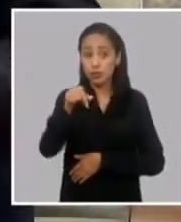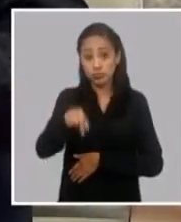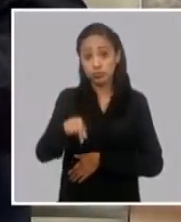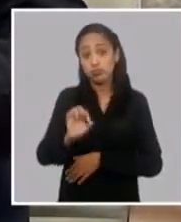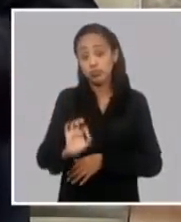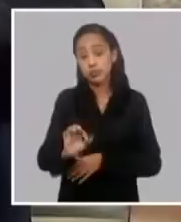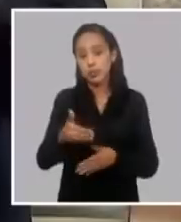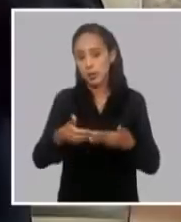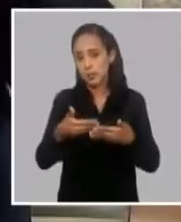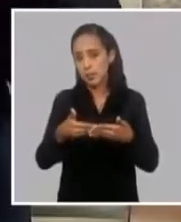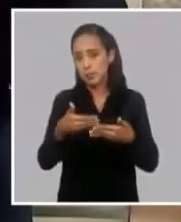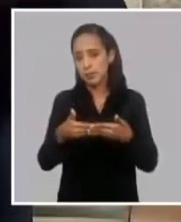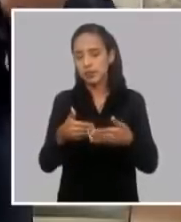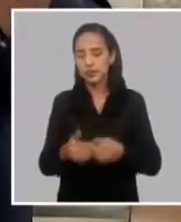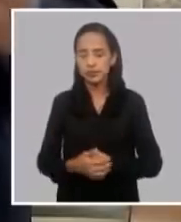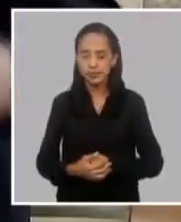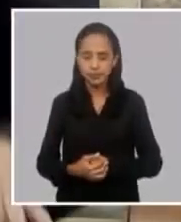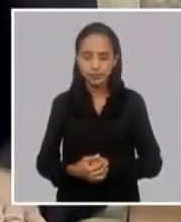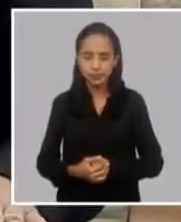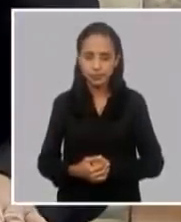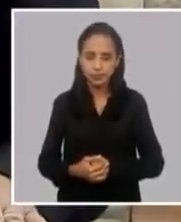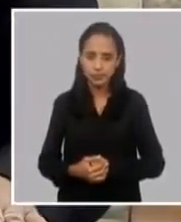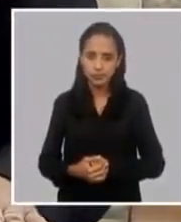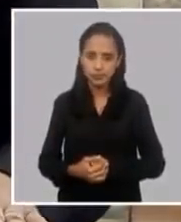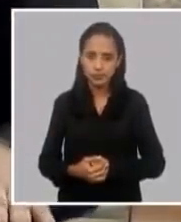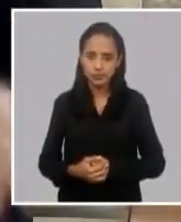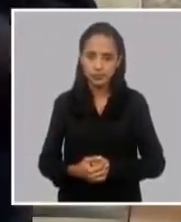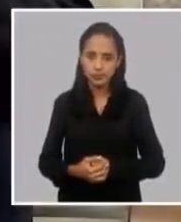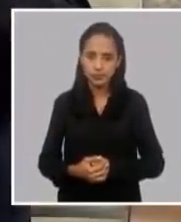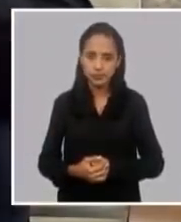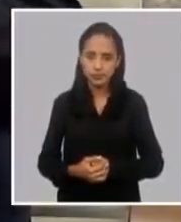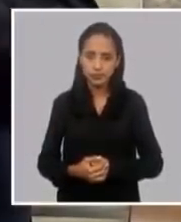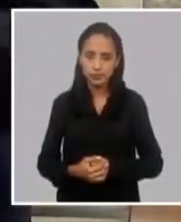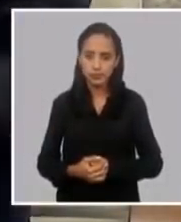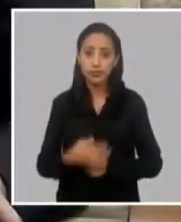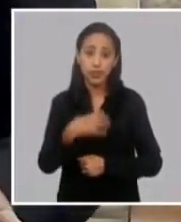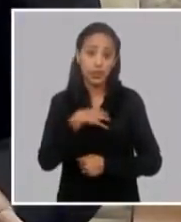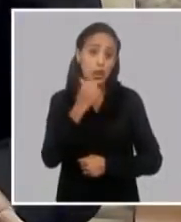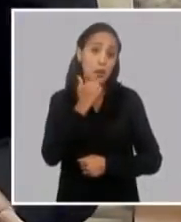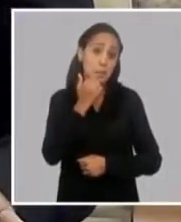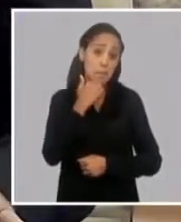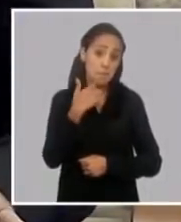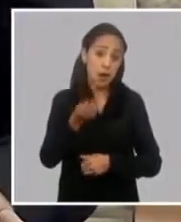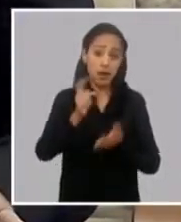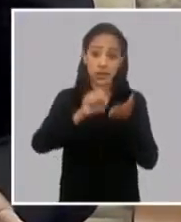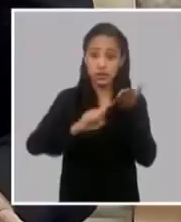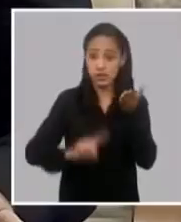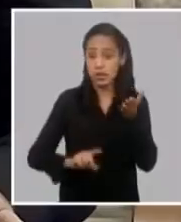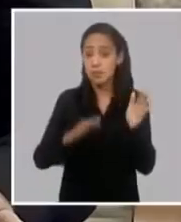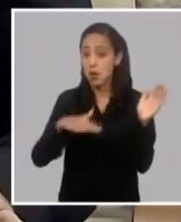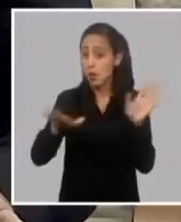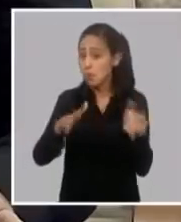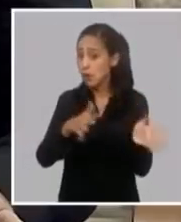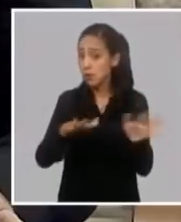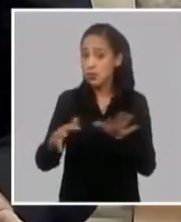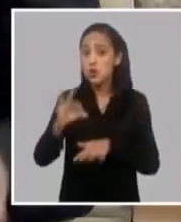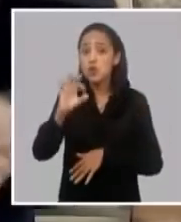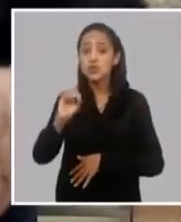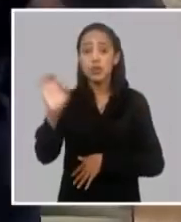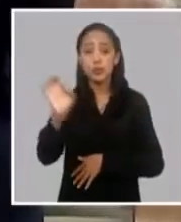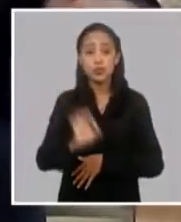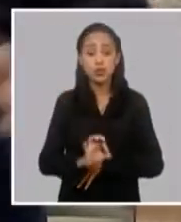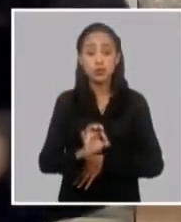que eso tiene un nivel superior de disponibilidad, que está alrededor del 80%, pero que